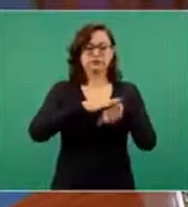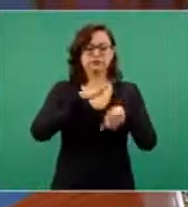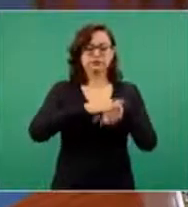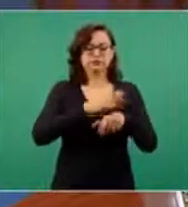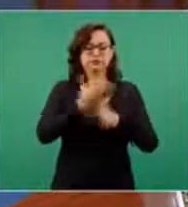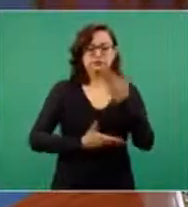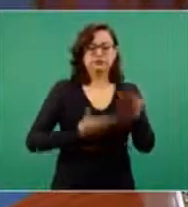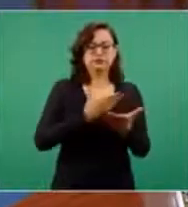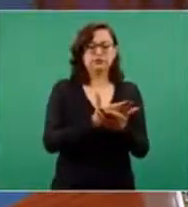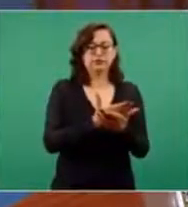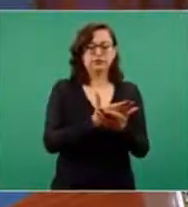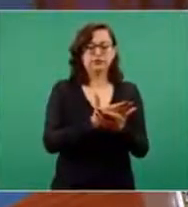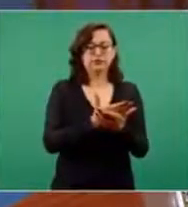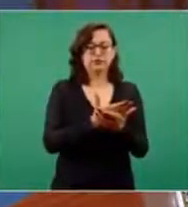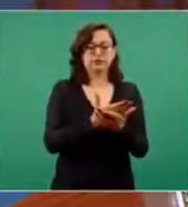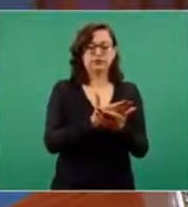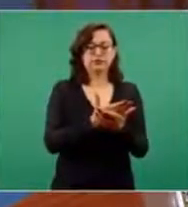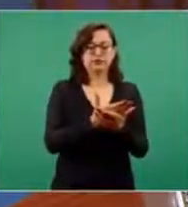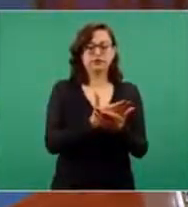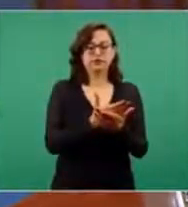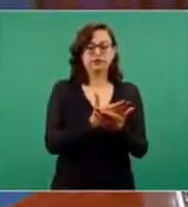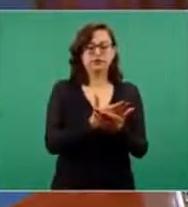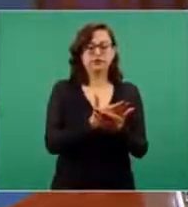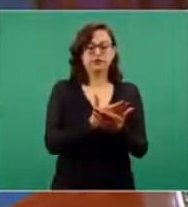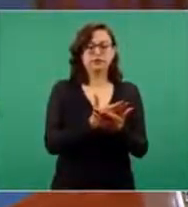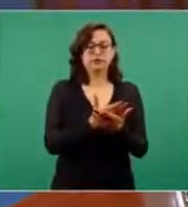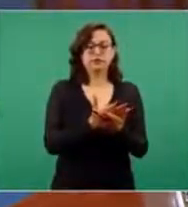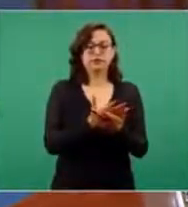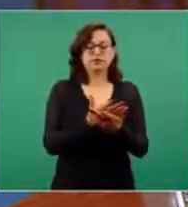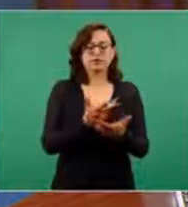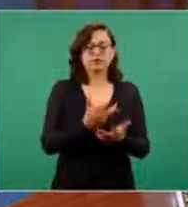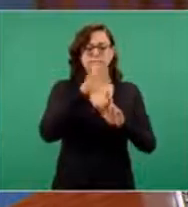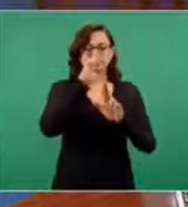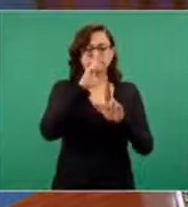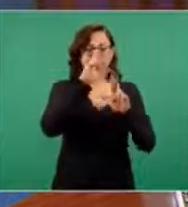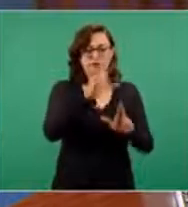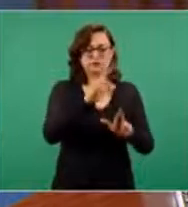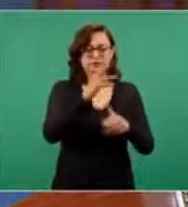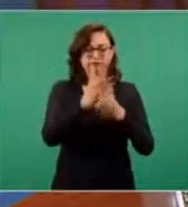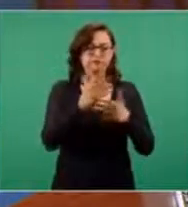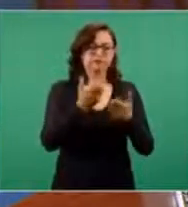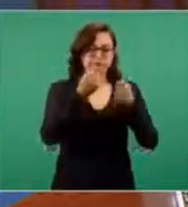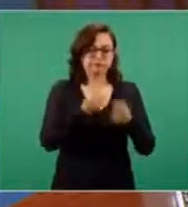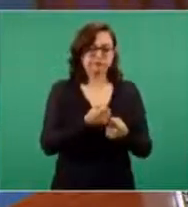Embajada de Estados Unidos de América la seguridad de su más alta y distinguida consideración.